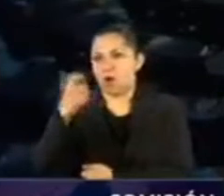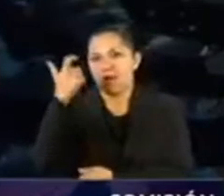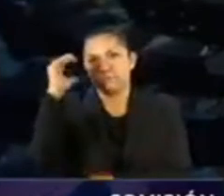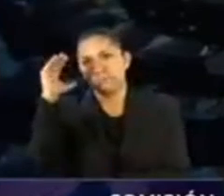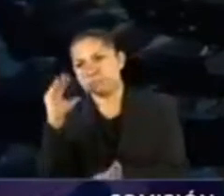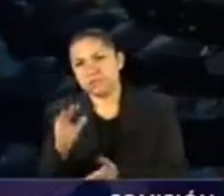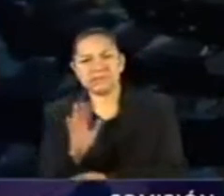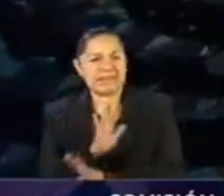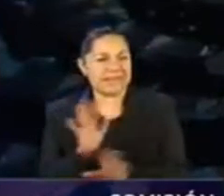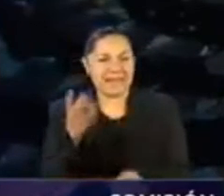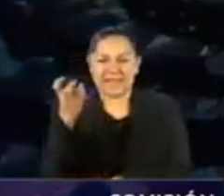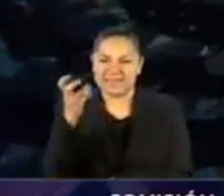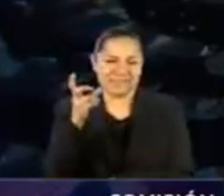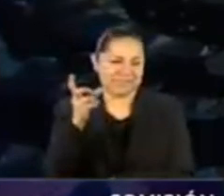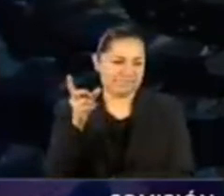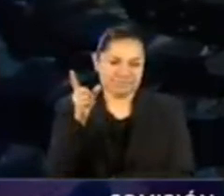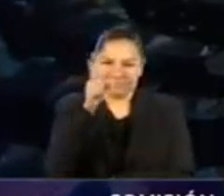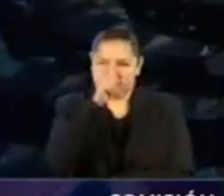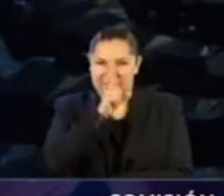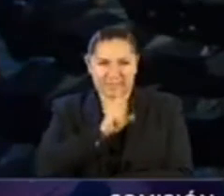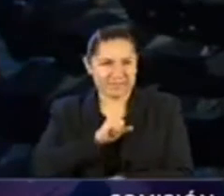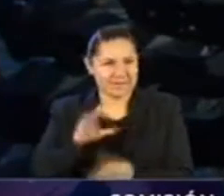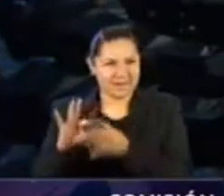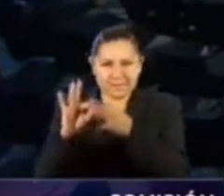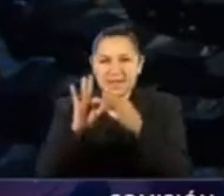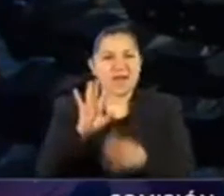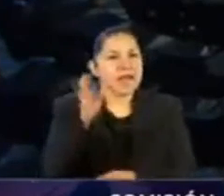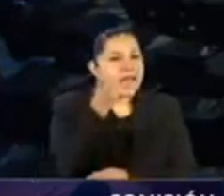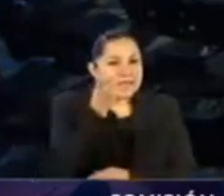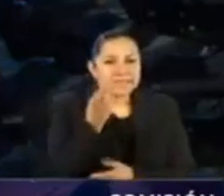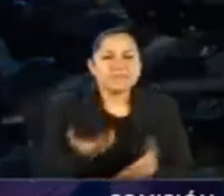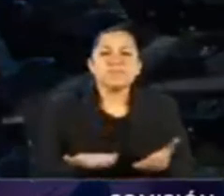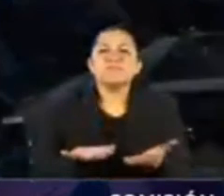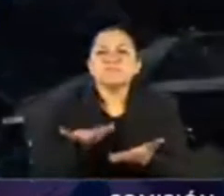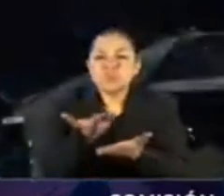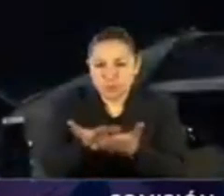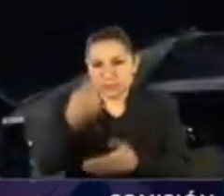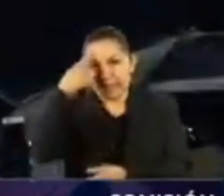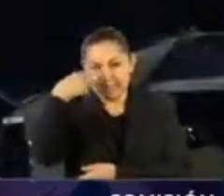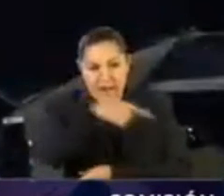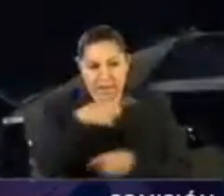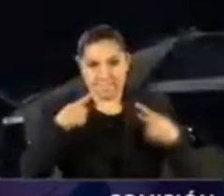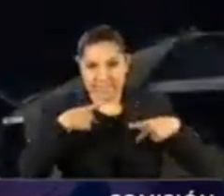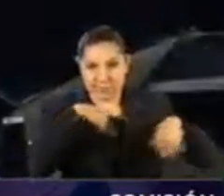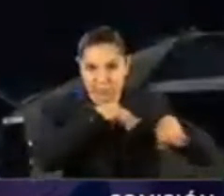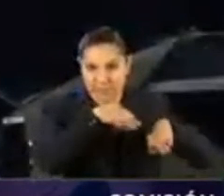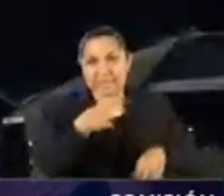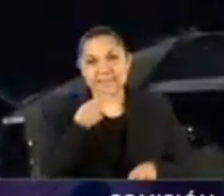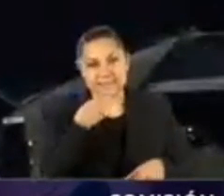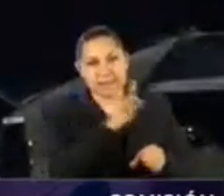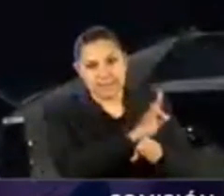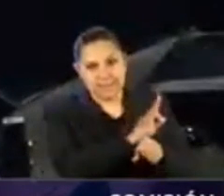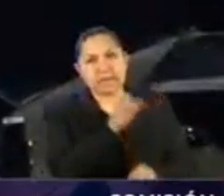falso. Es una propuesta responsable para los trabajadores y para el sistema de oro para el retiro. Muchas gracias.